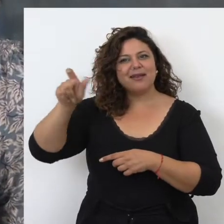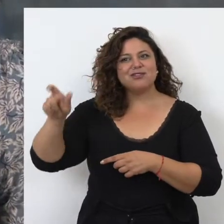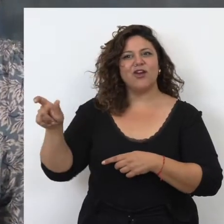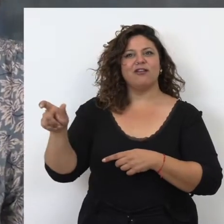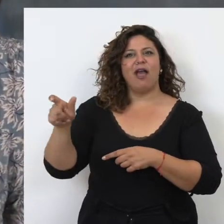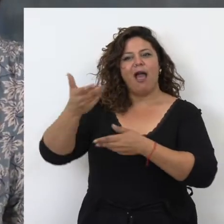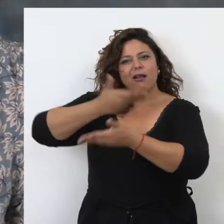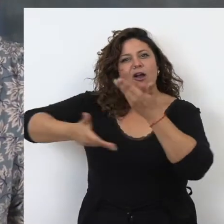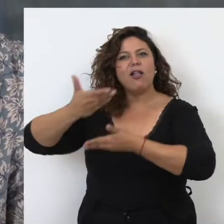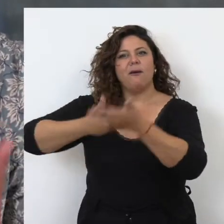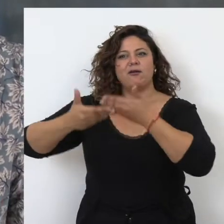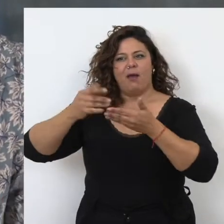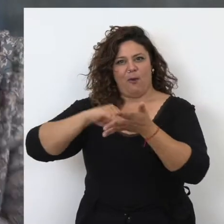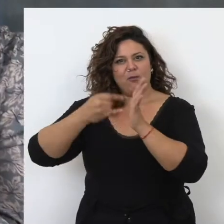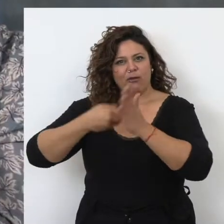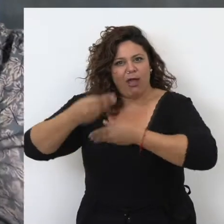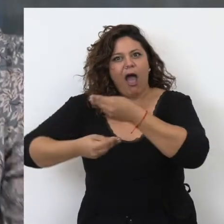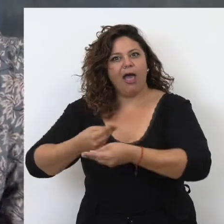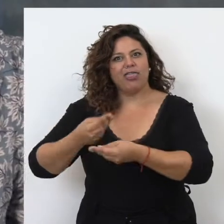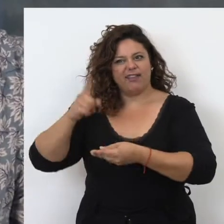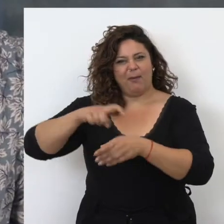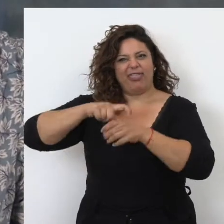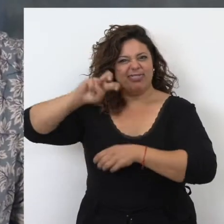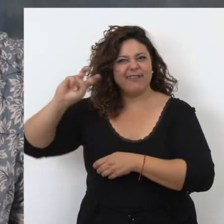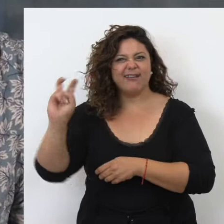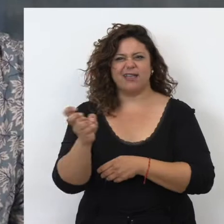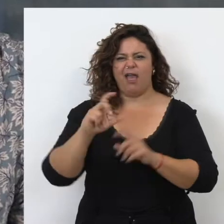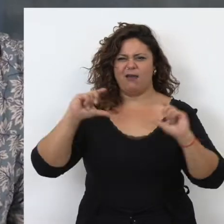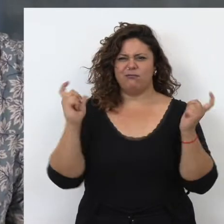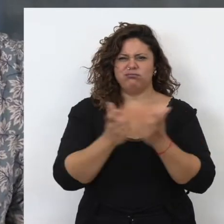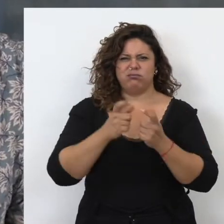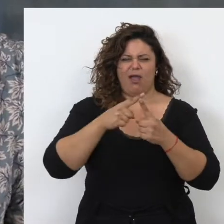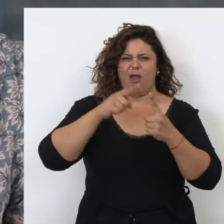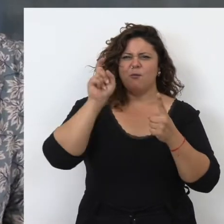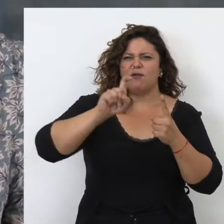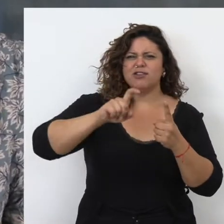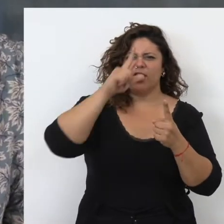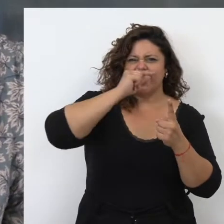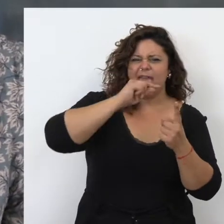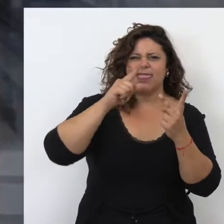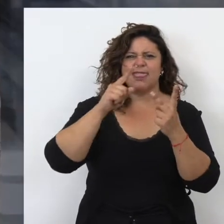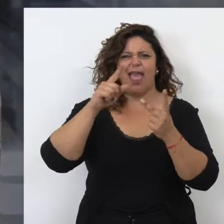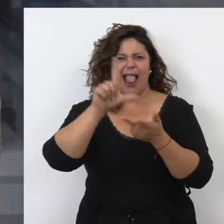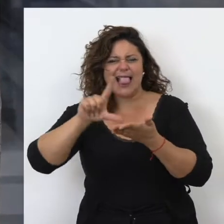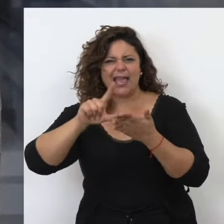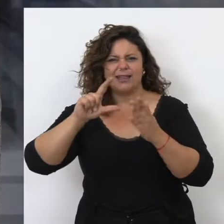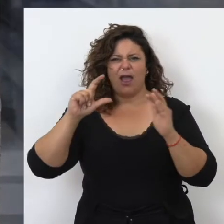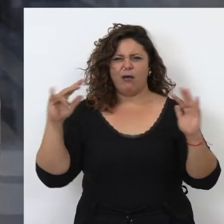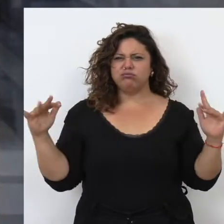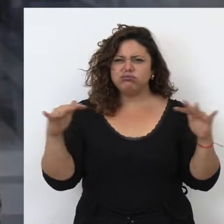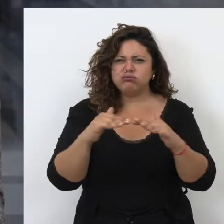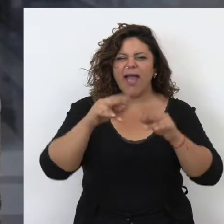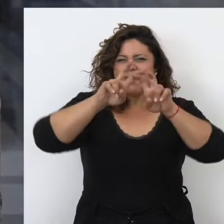contribuido a realizarla. Nos hemos reunido personas, profesores de ciencias y de letras, estamos